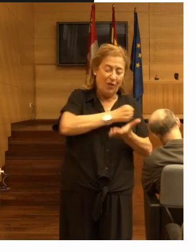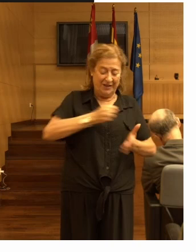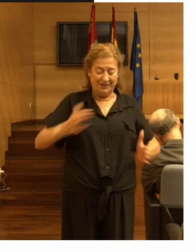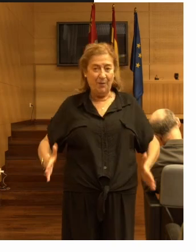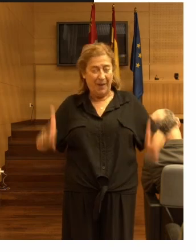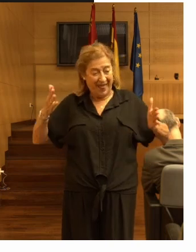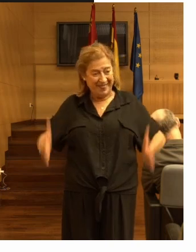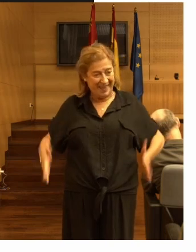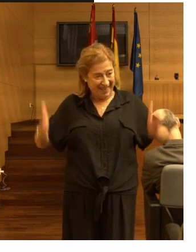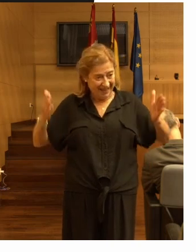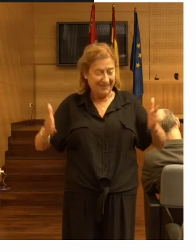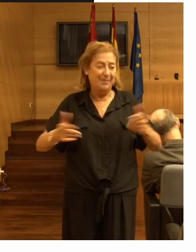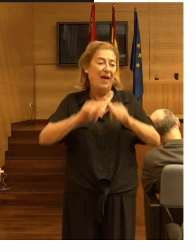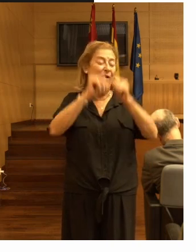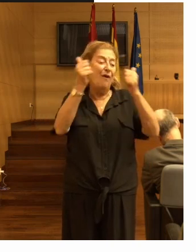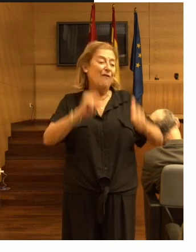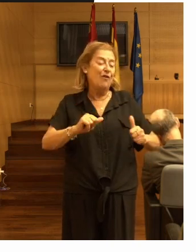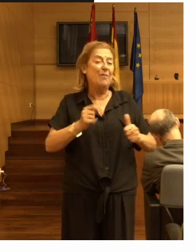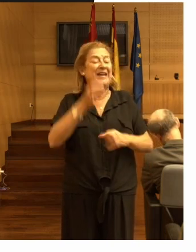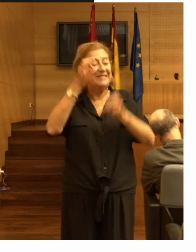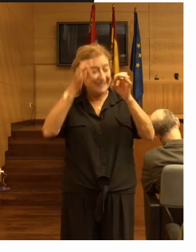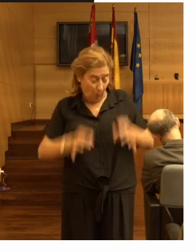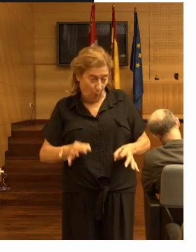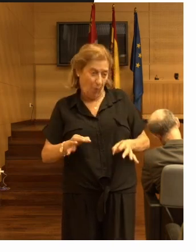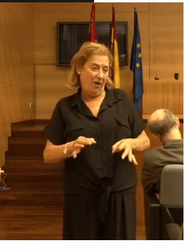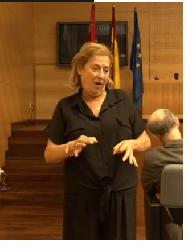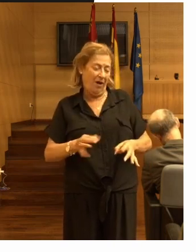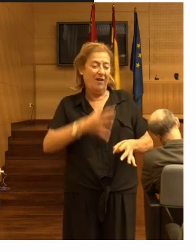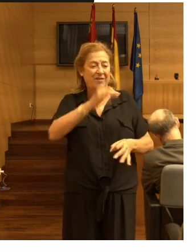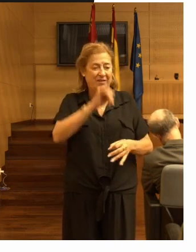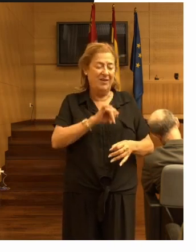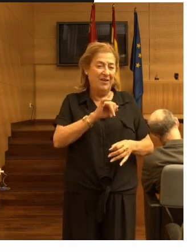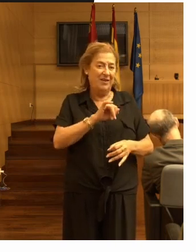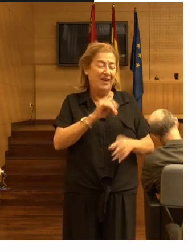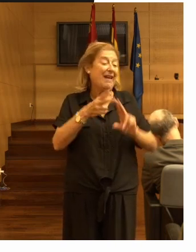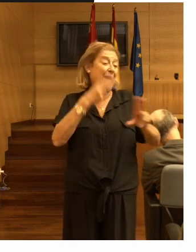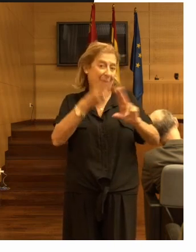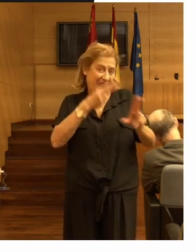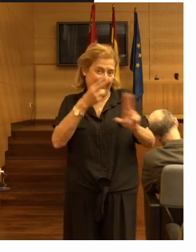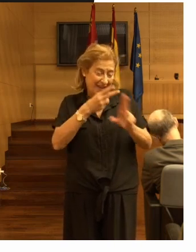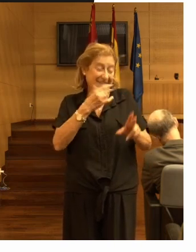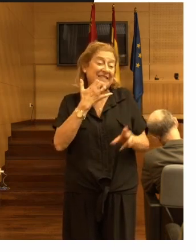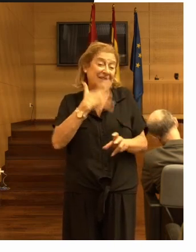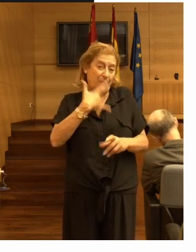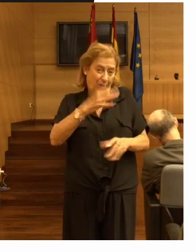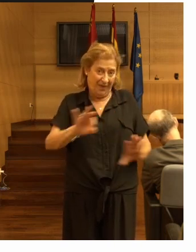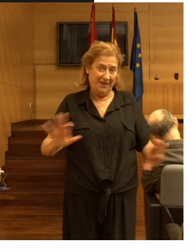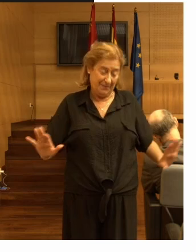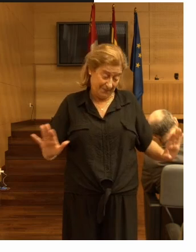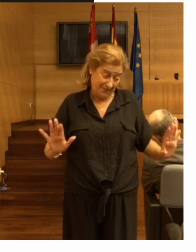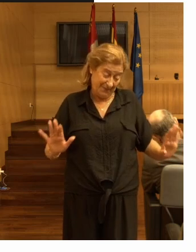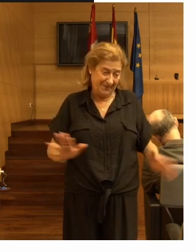barandillas de forma segura y rápida si es posible